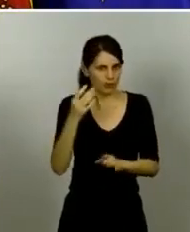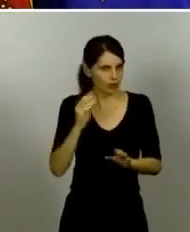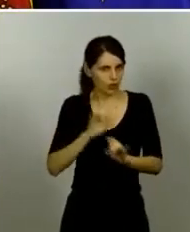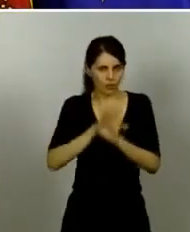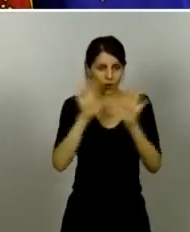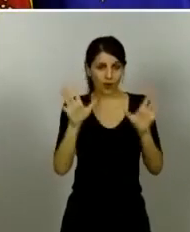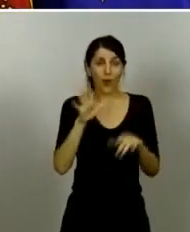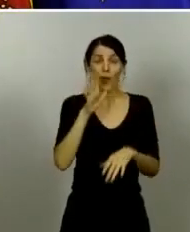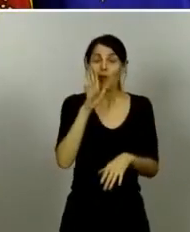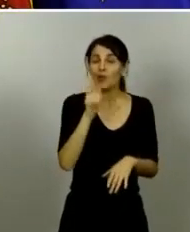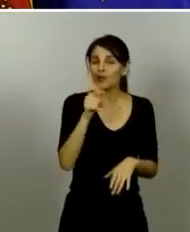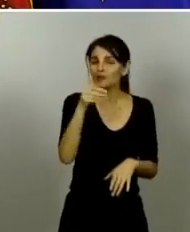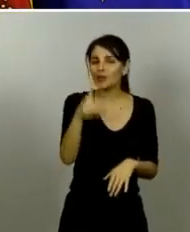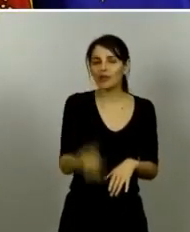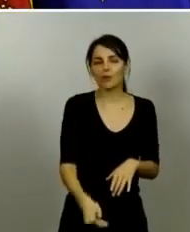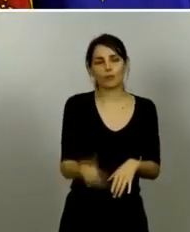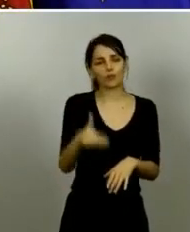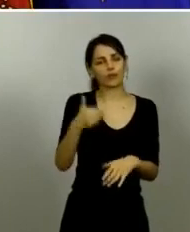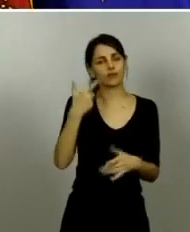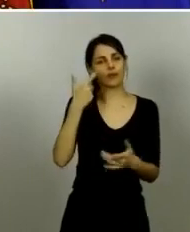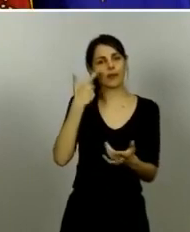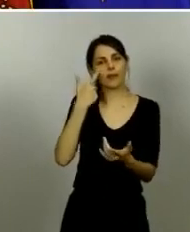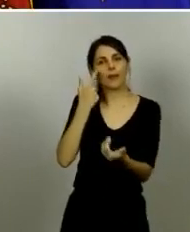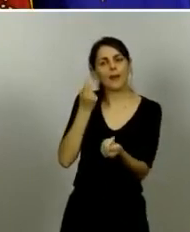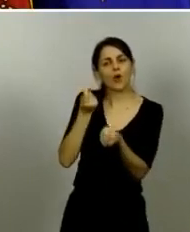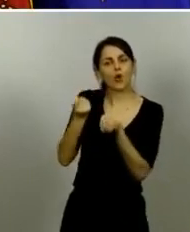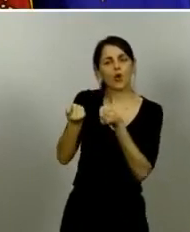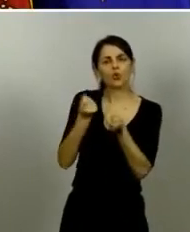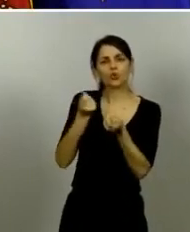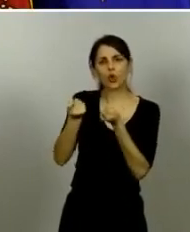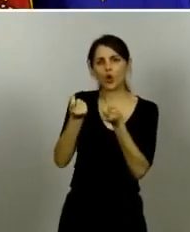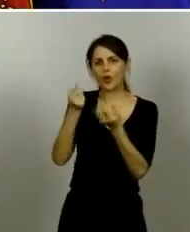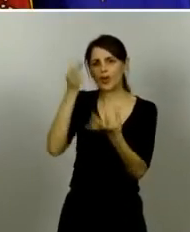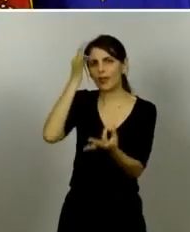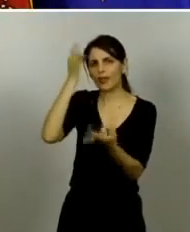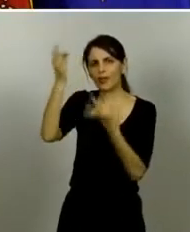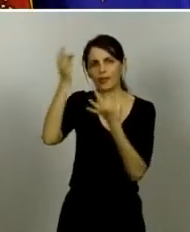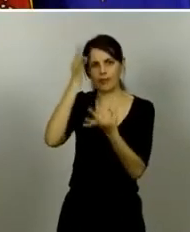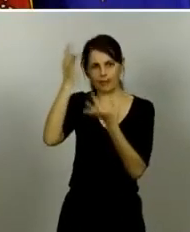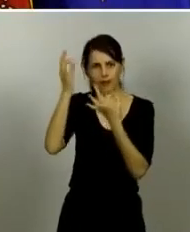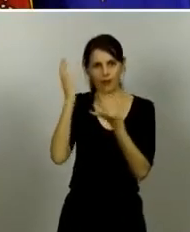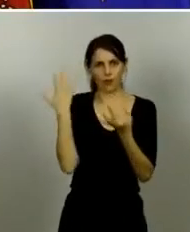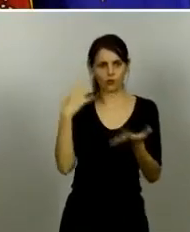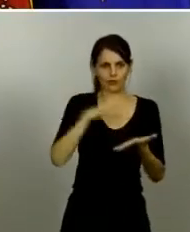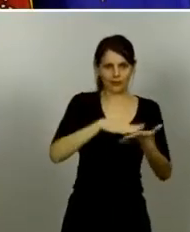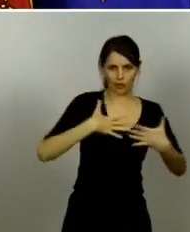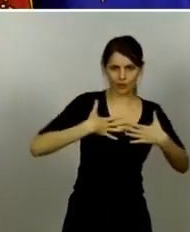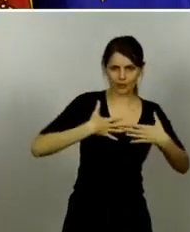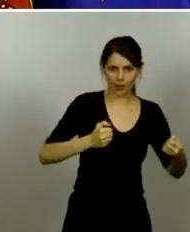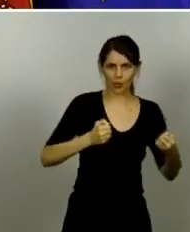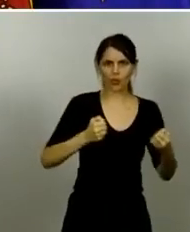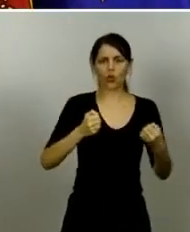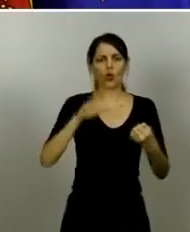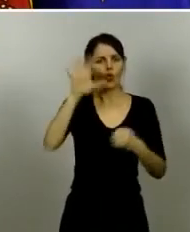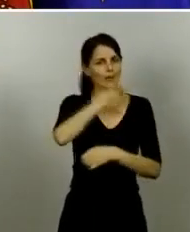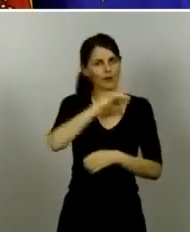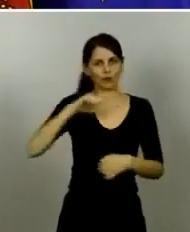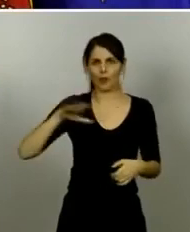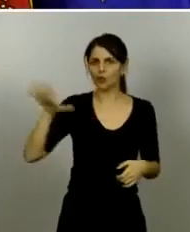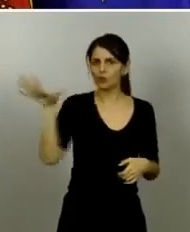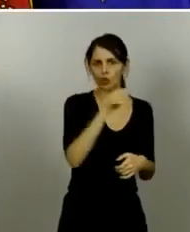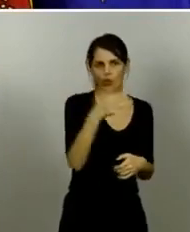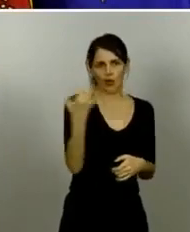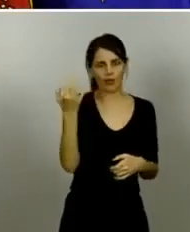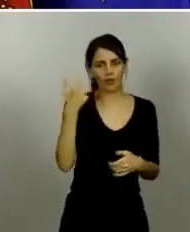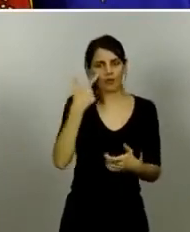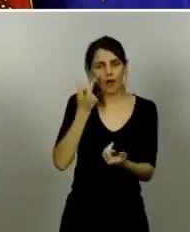muy muy estricta los servicios de salud pública los servicios de atención primaria todas las comunidades autónomas tienen que mantener una vigilancia muy